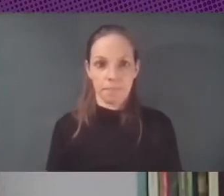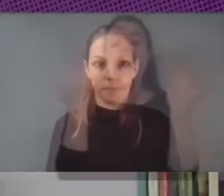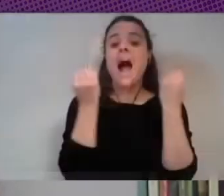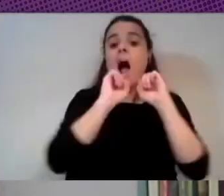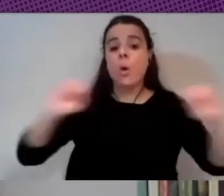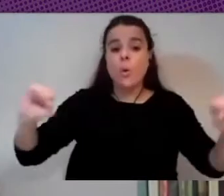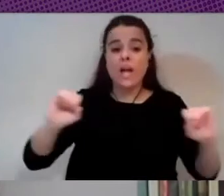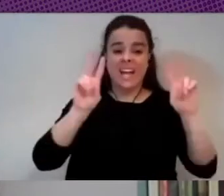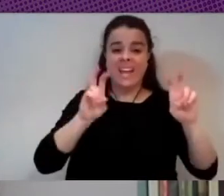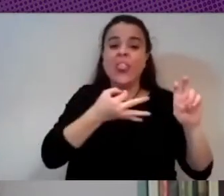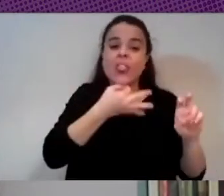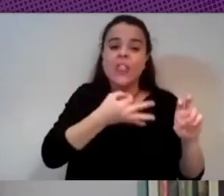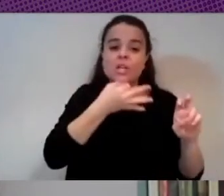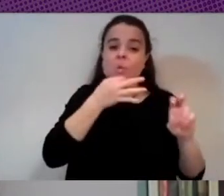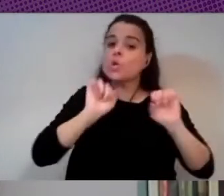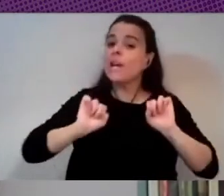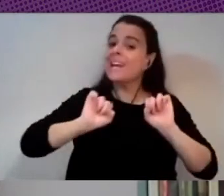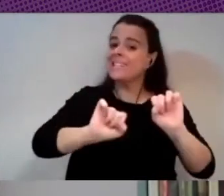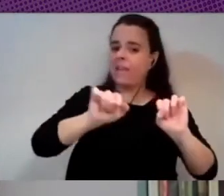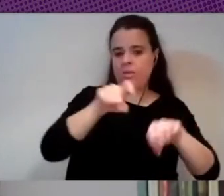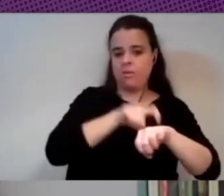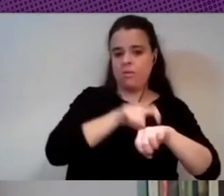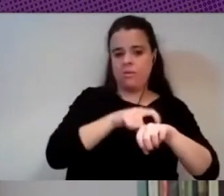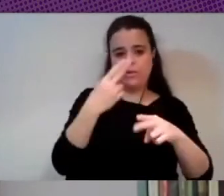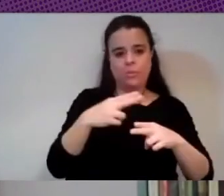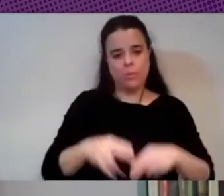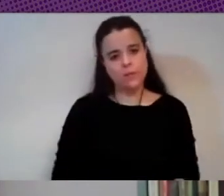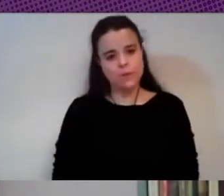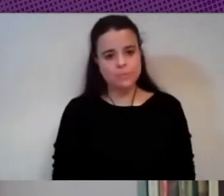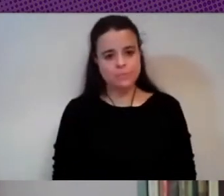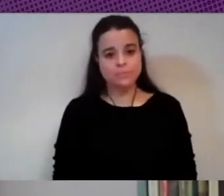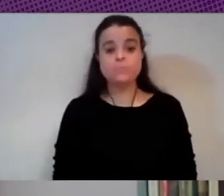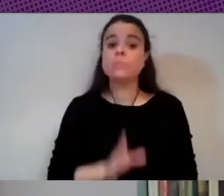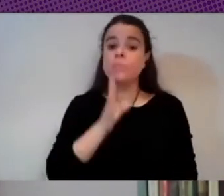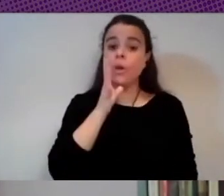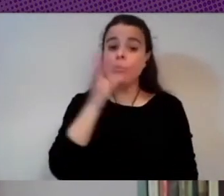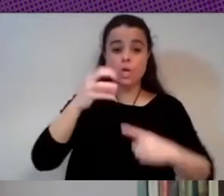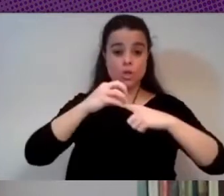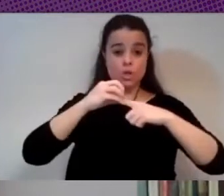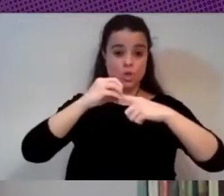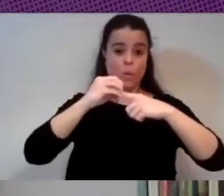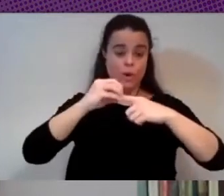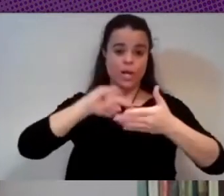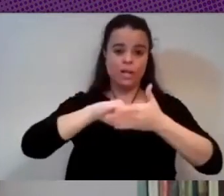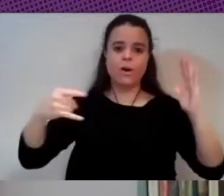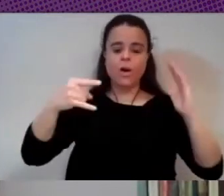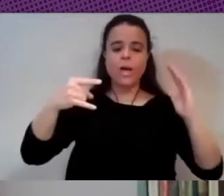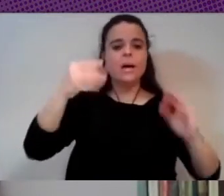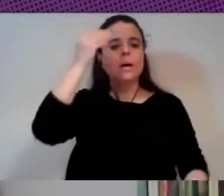rechazo a esas políticas extractivas por eso la soberanía tecnológica pensada a nivel